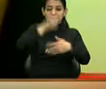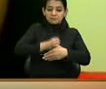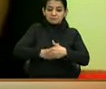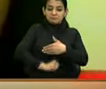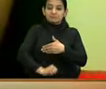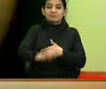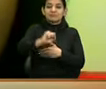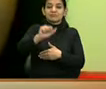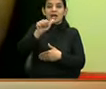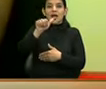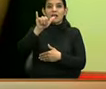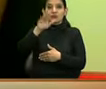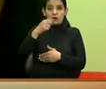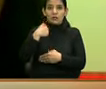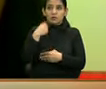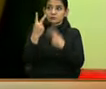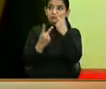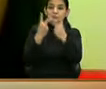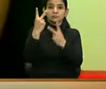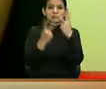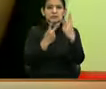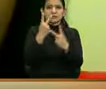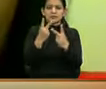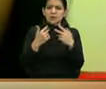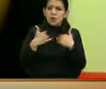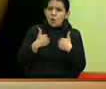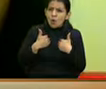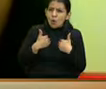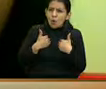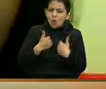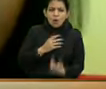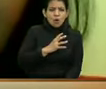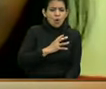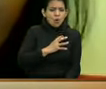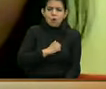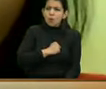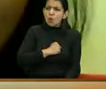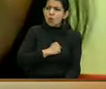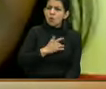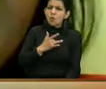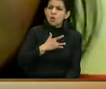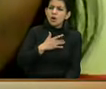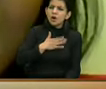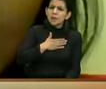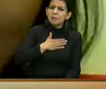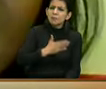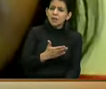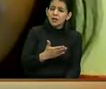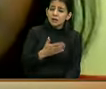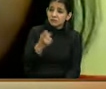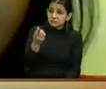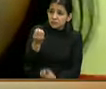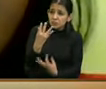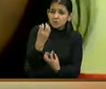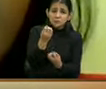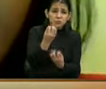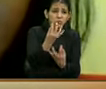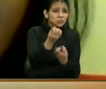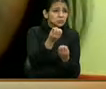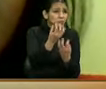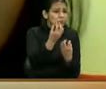Ayora. Y realmente, lastima mucho saber cuánta historia y cuánta realidad